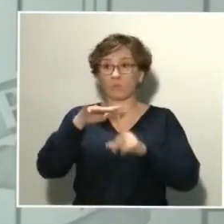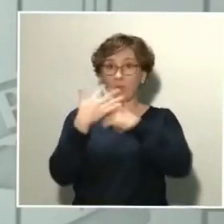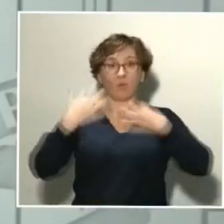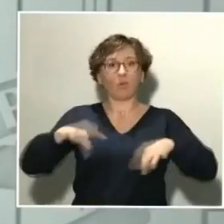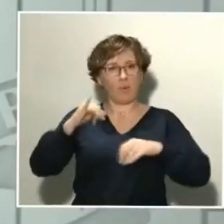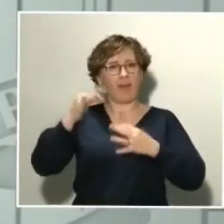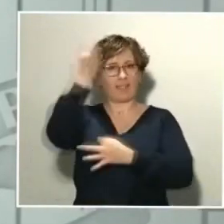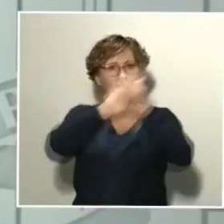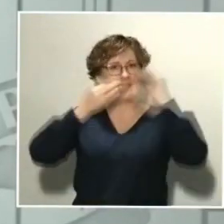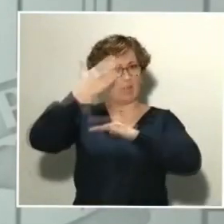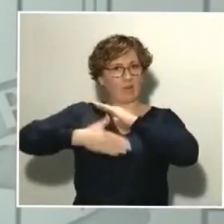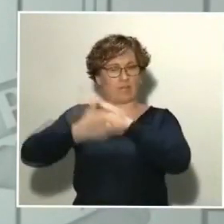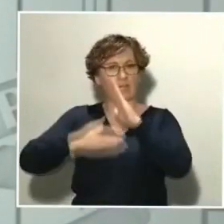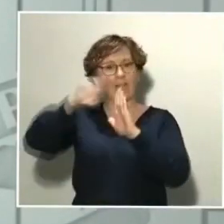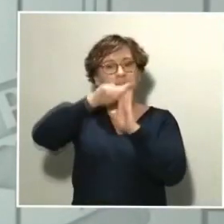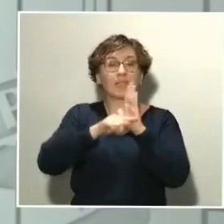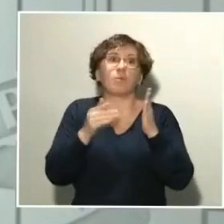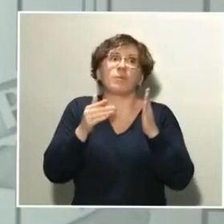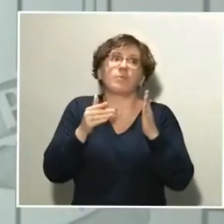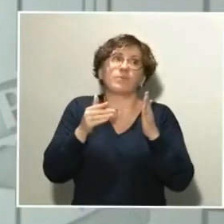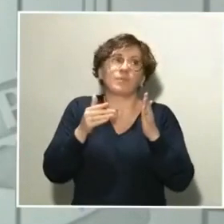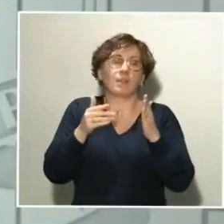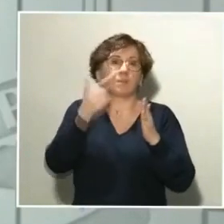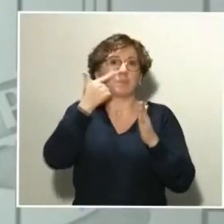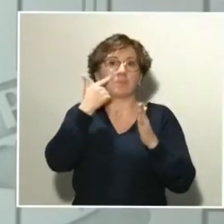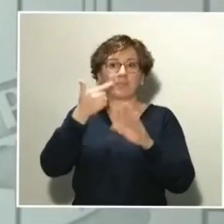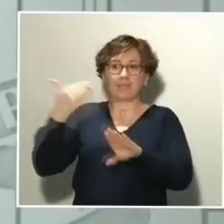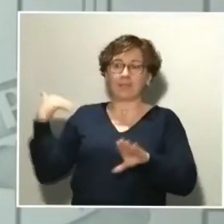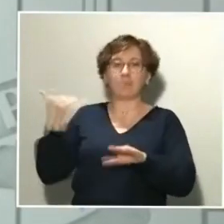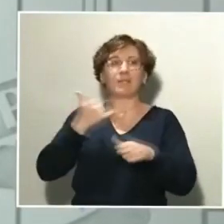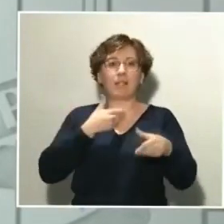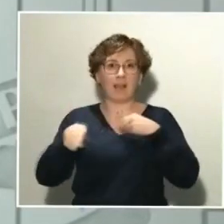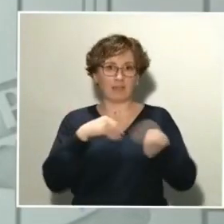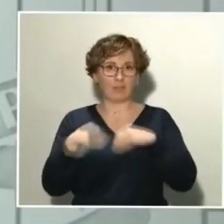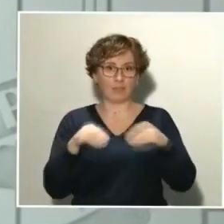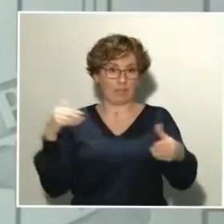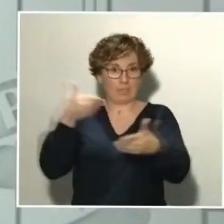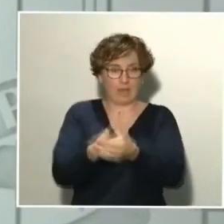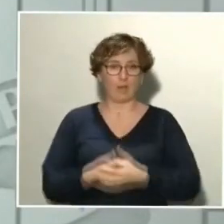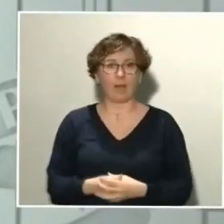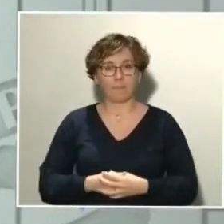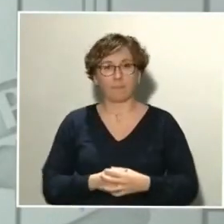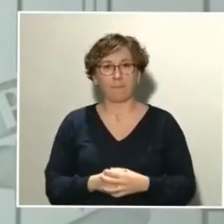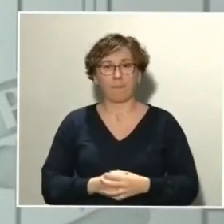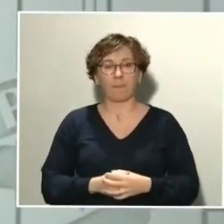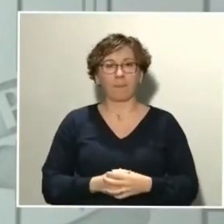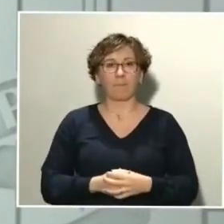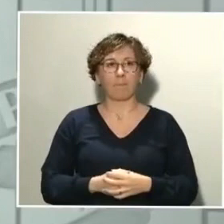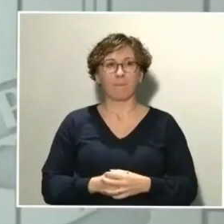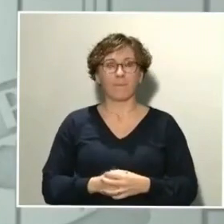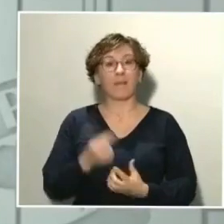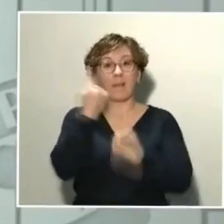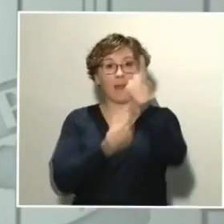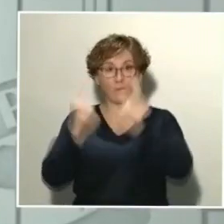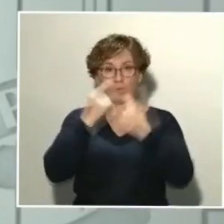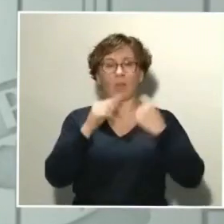son muchísimo más laxos que los de ahora. Ahora mismo sí que es cierto que hay unas condiciones en algunas UCIs concretas, y